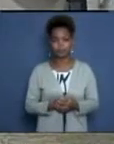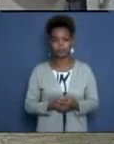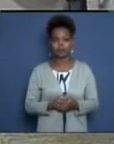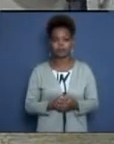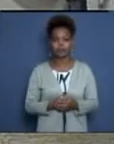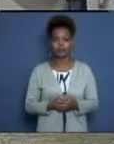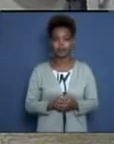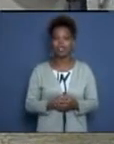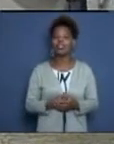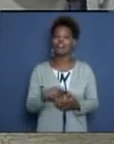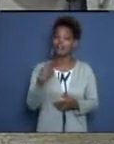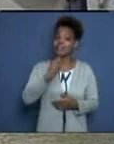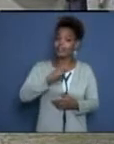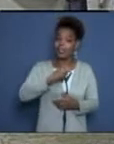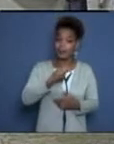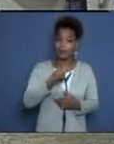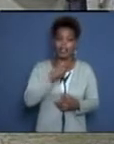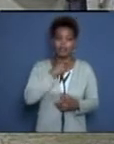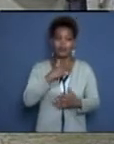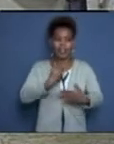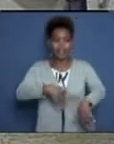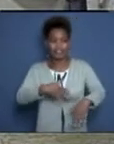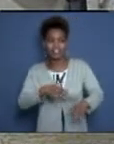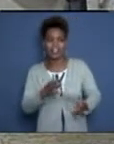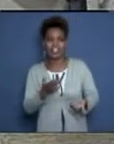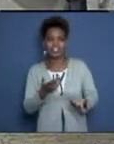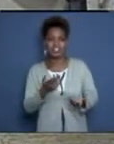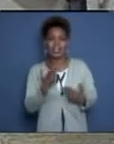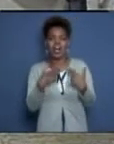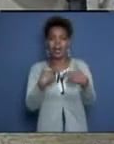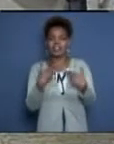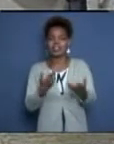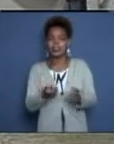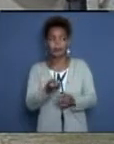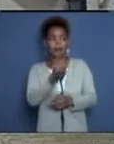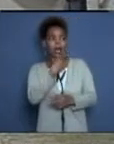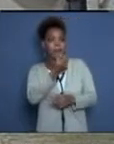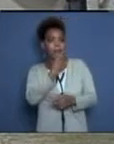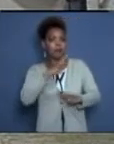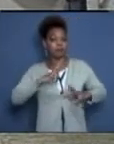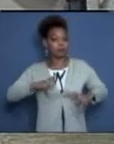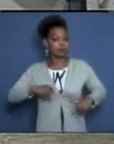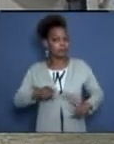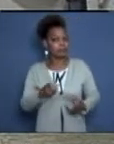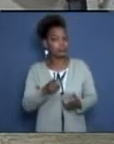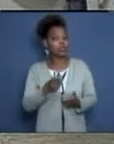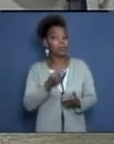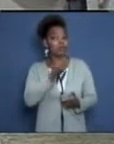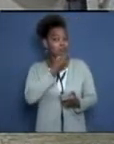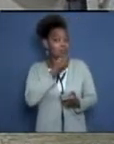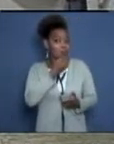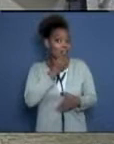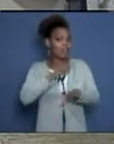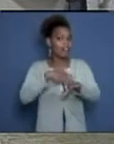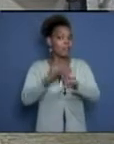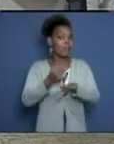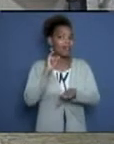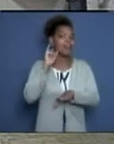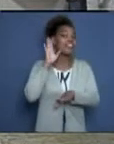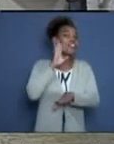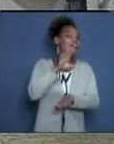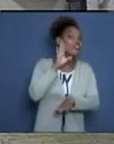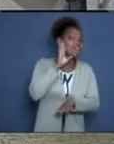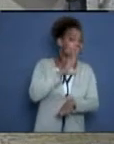generado el uso indiscriminado de antibióticos a nivel internacional es la aparición de infecciones por bacterias que son